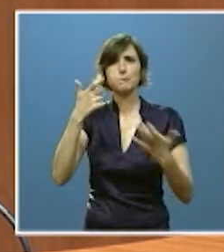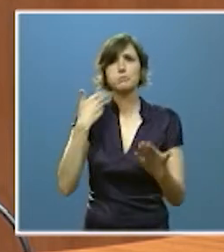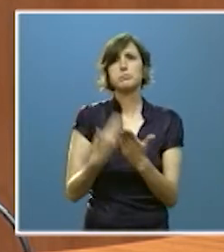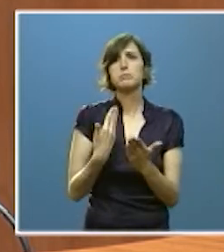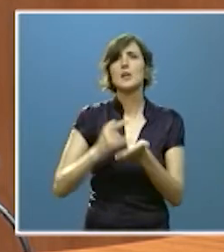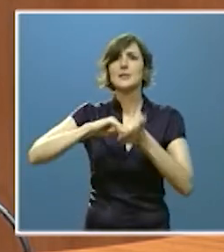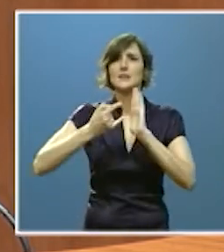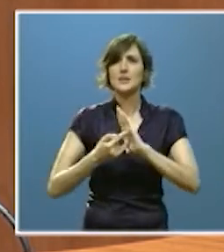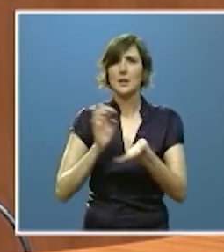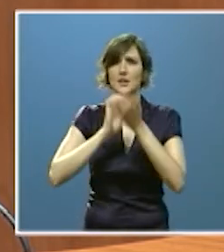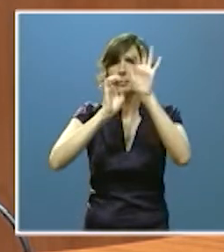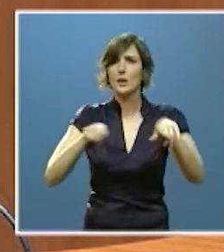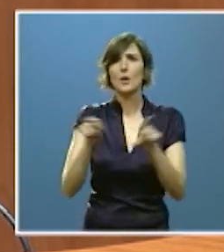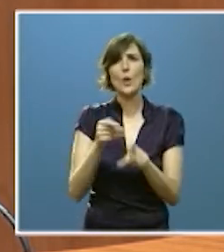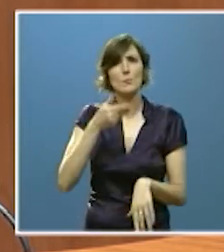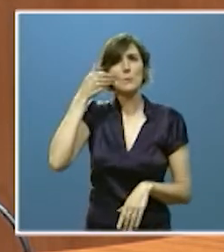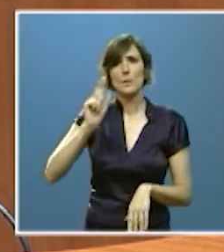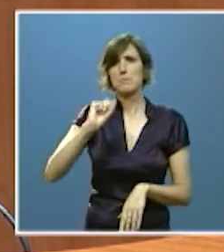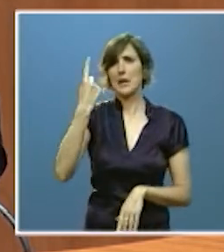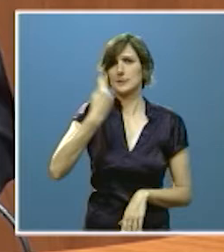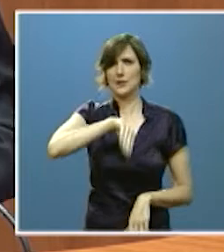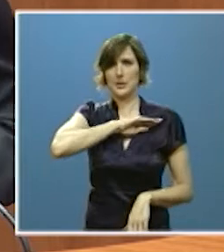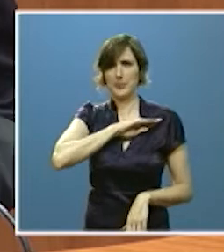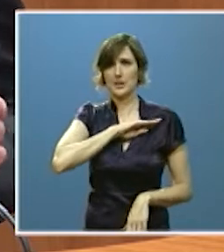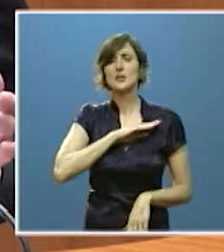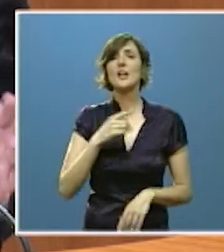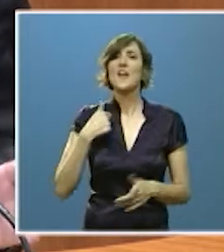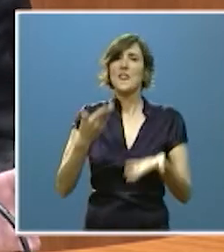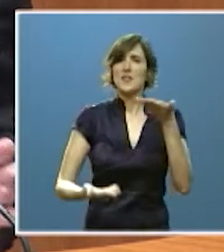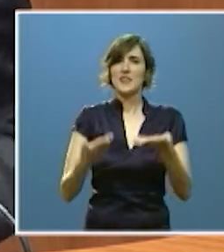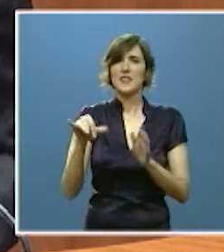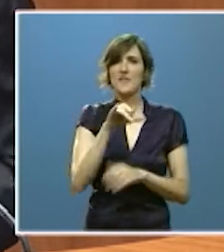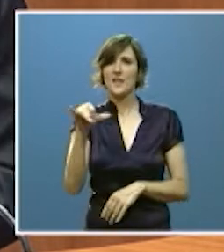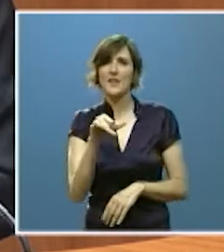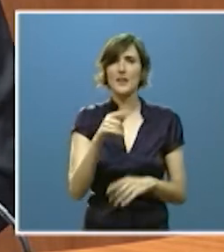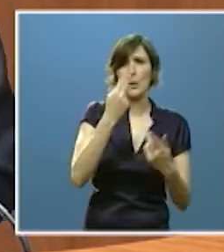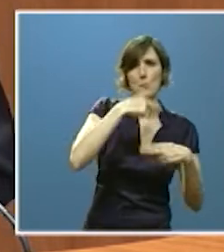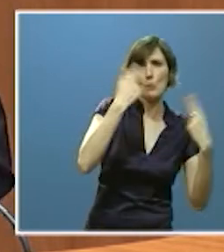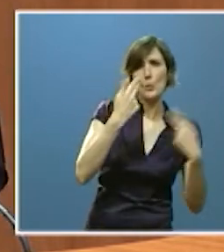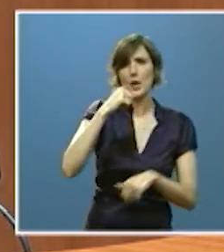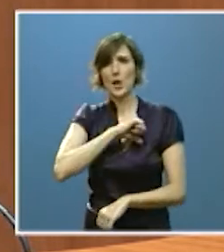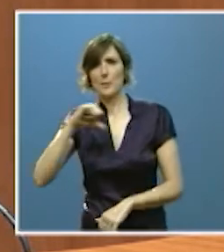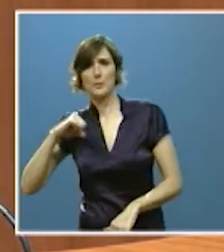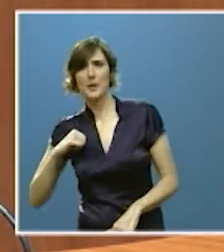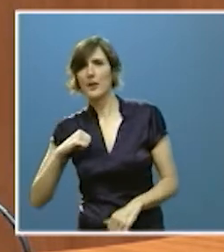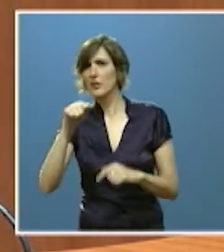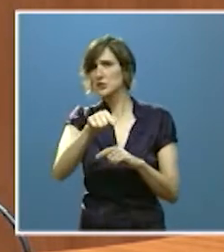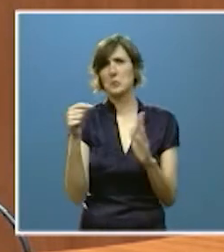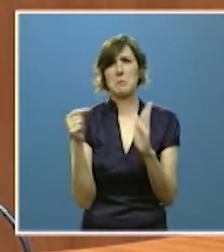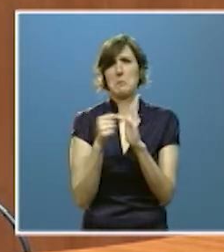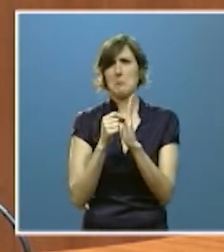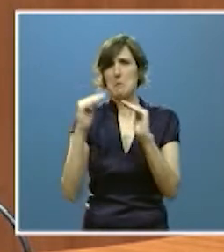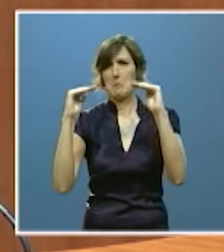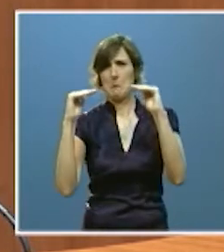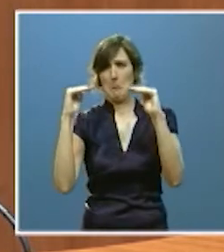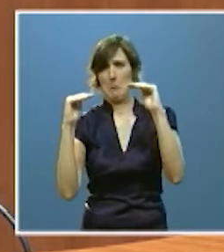y León es el que tiene más equidad de toda España la diferencia entre alumnos de centros públicos y privados es la menor del país lo que demuestra